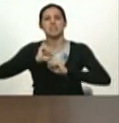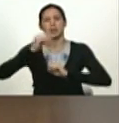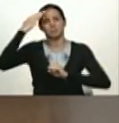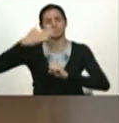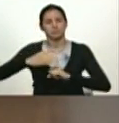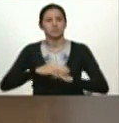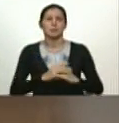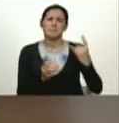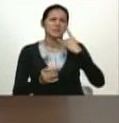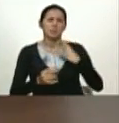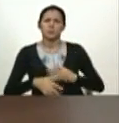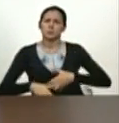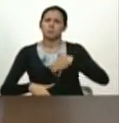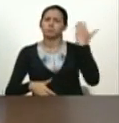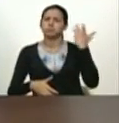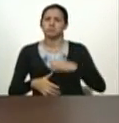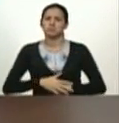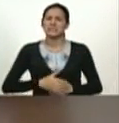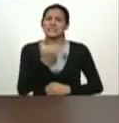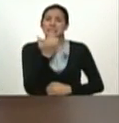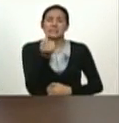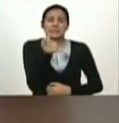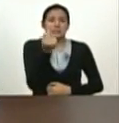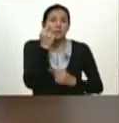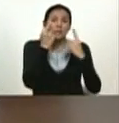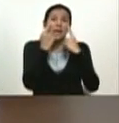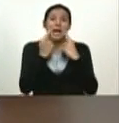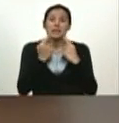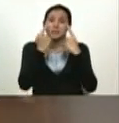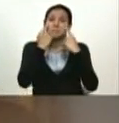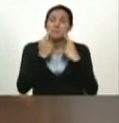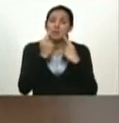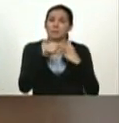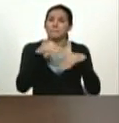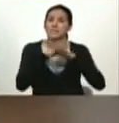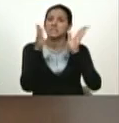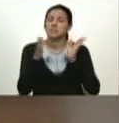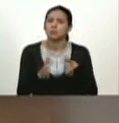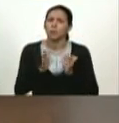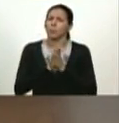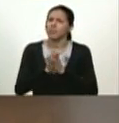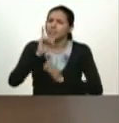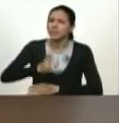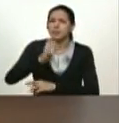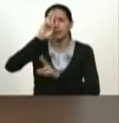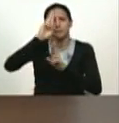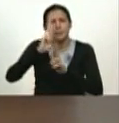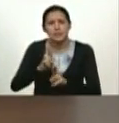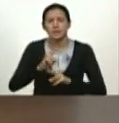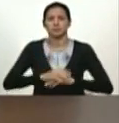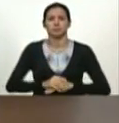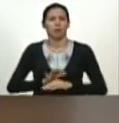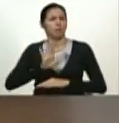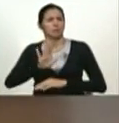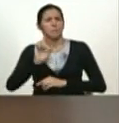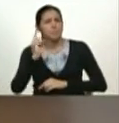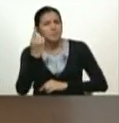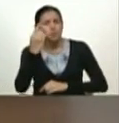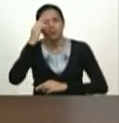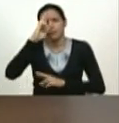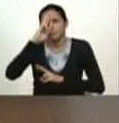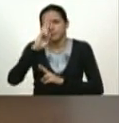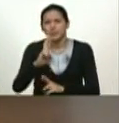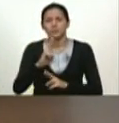Con indignación que llegó a las lágrimas de muchos, porque hay que respetar. Es la base, el respeto.